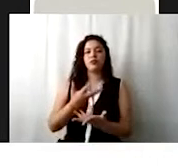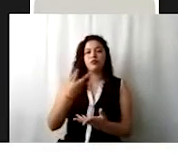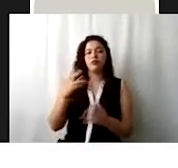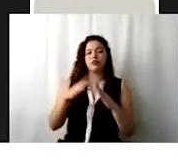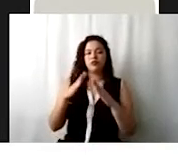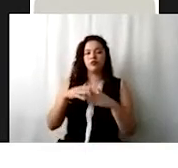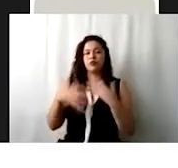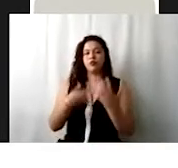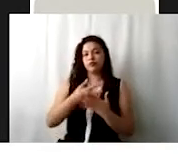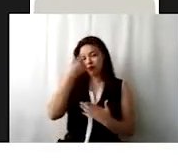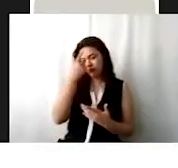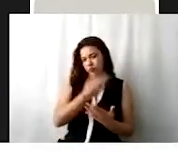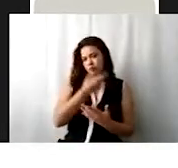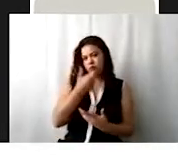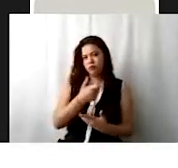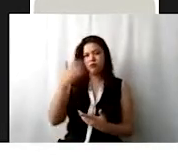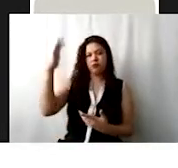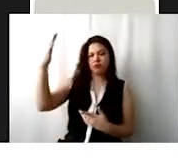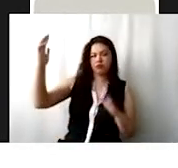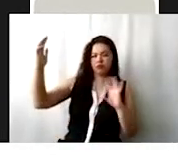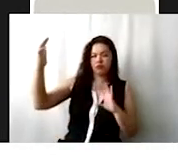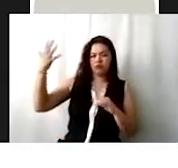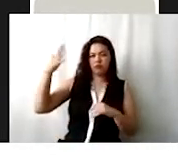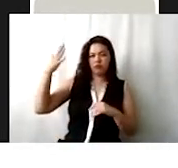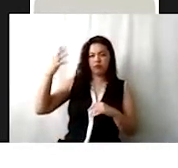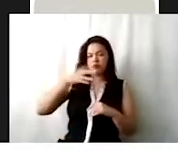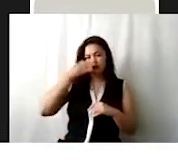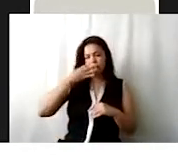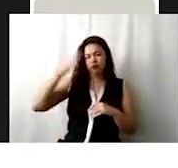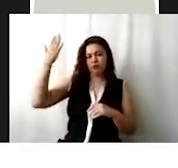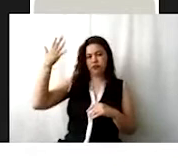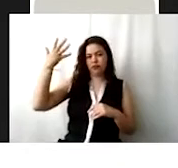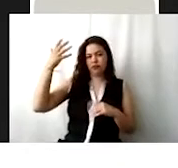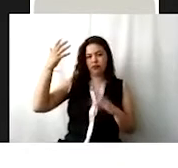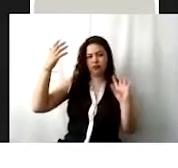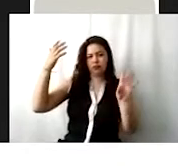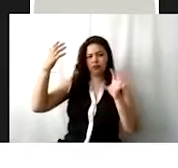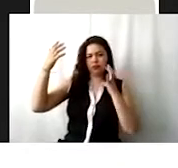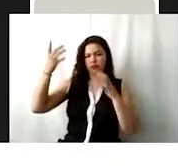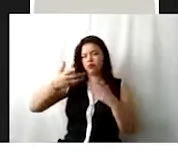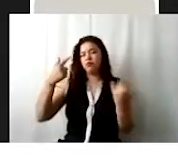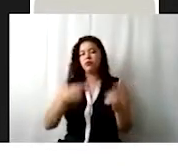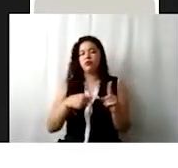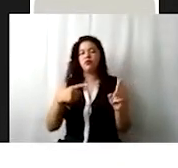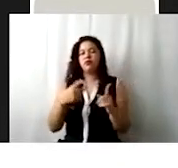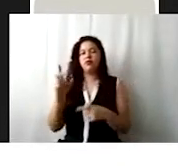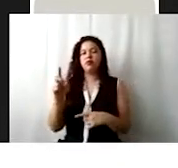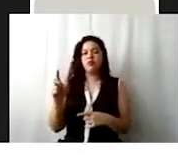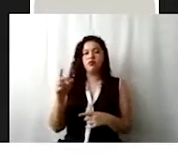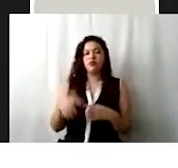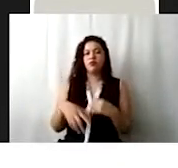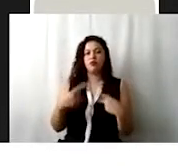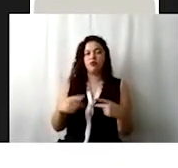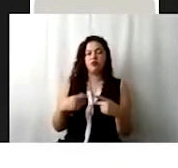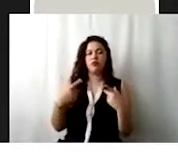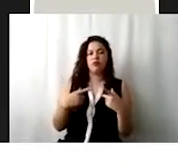a modo de ejemplo, los girasoles. Y, bueno, aquí vamos a establecer también una meta específica. 30 personas como población fija